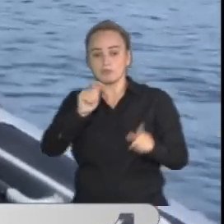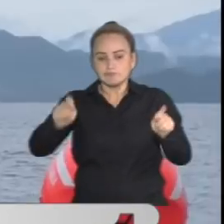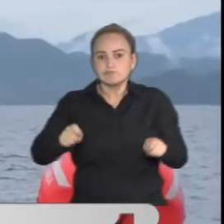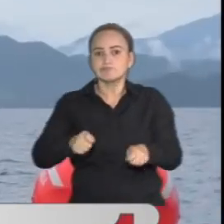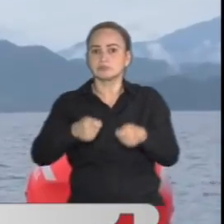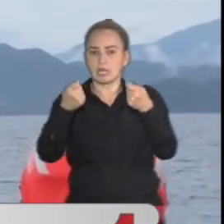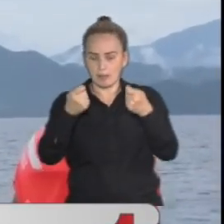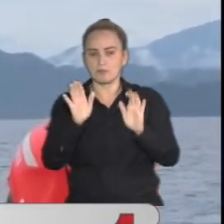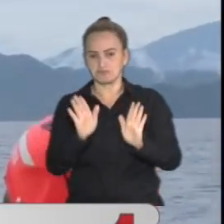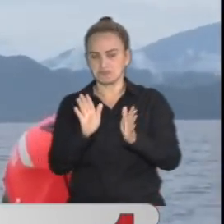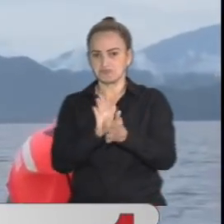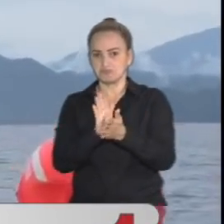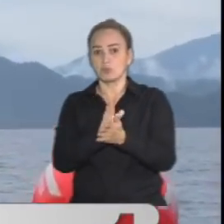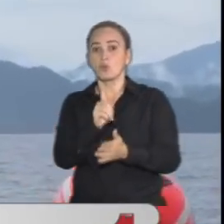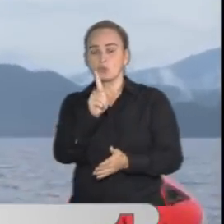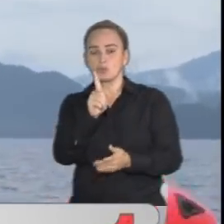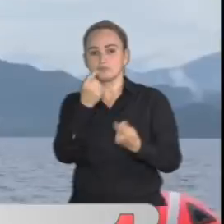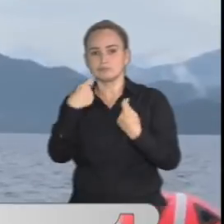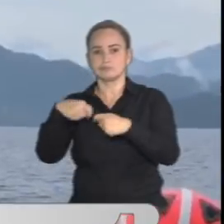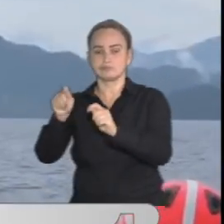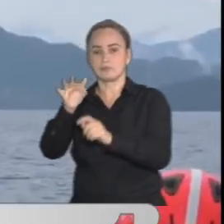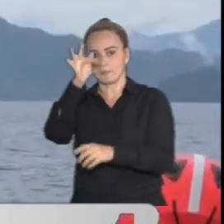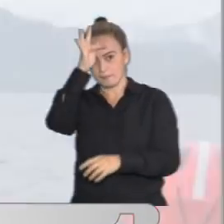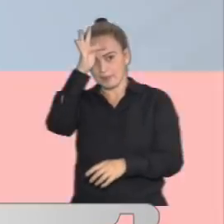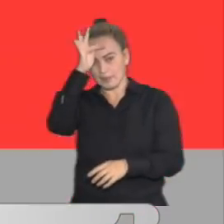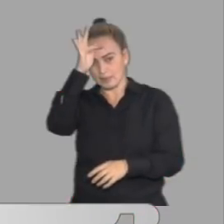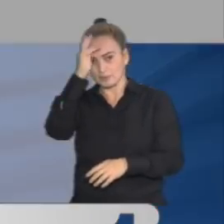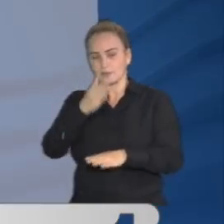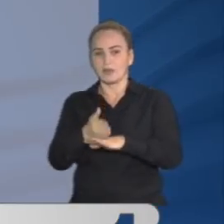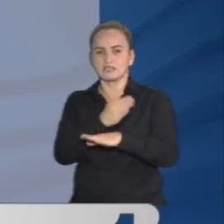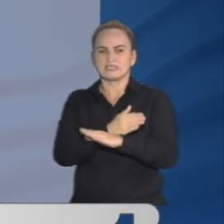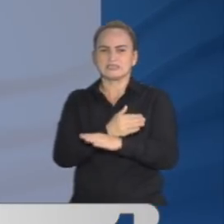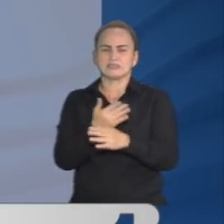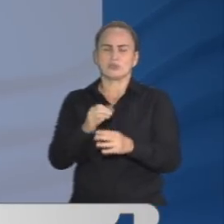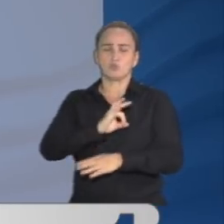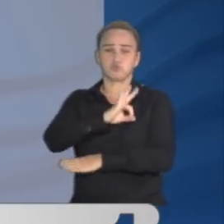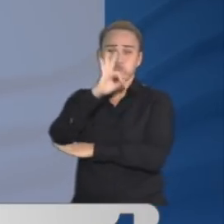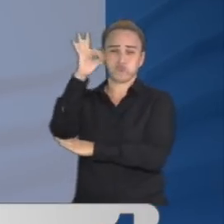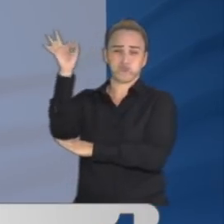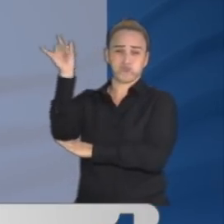lesiones, mientras que uno más fue trasladado a un centro médico tras sufrir quemaduras.